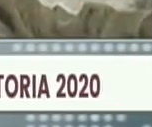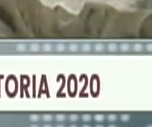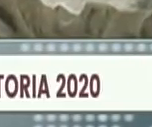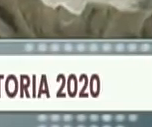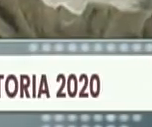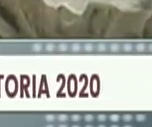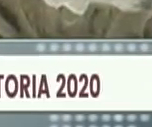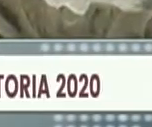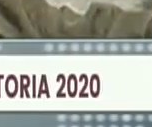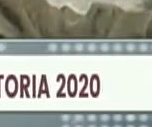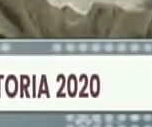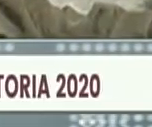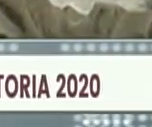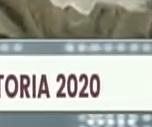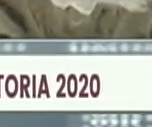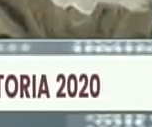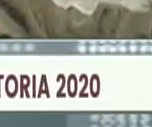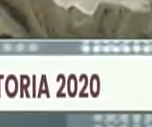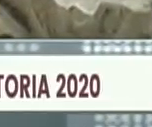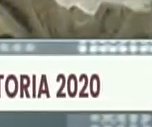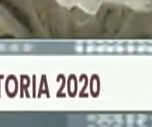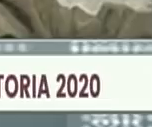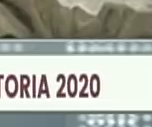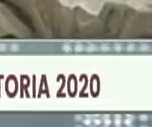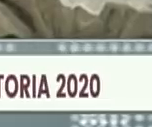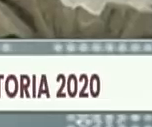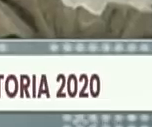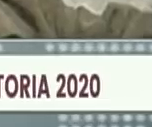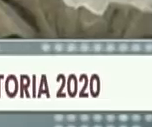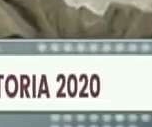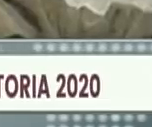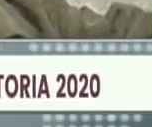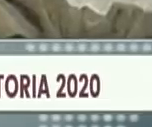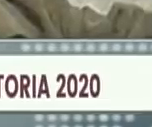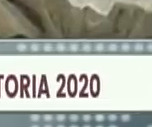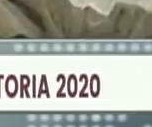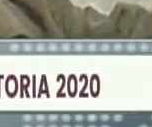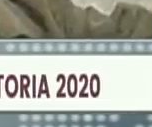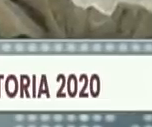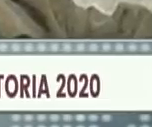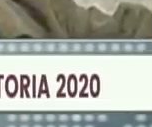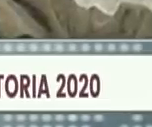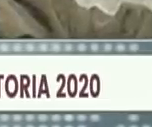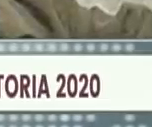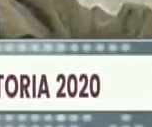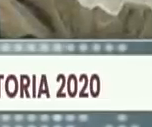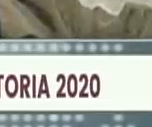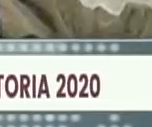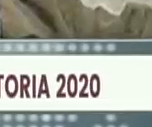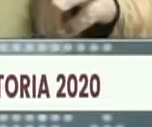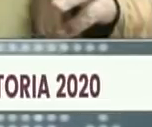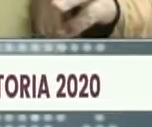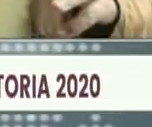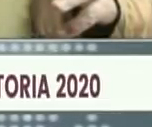discurso de angostura un proyecto de patria para la Venezuela del siglo XXI la edición conmemorativa del bicentenario del